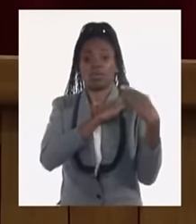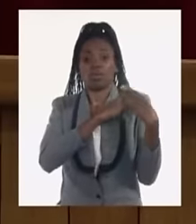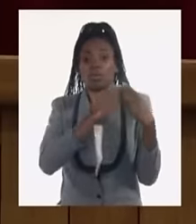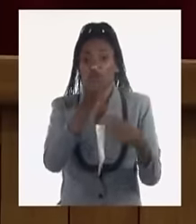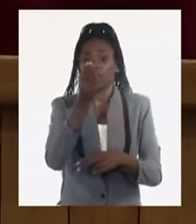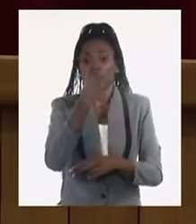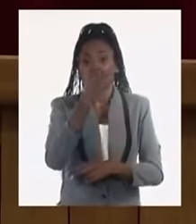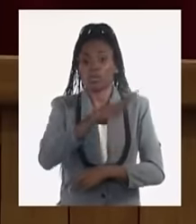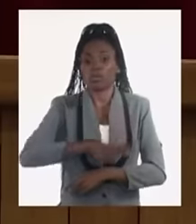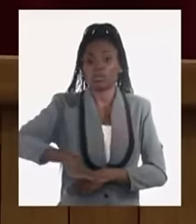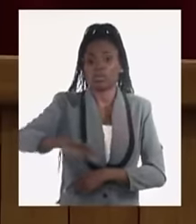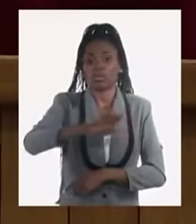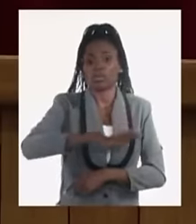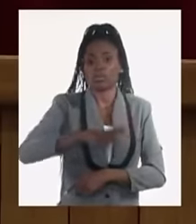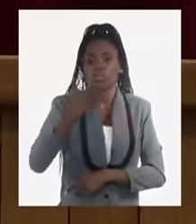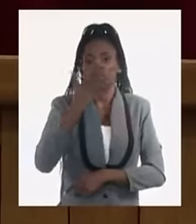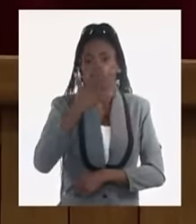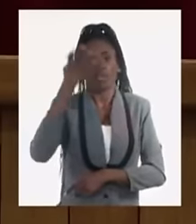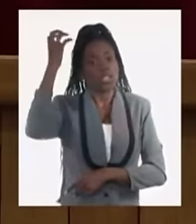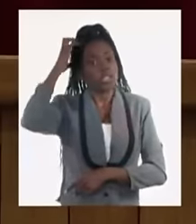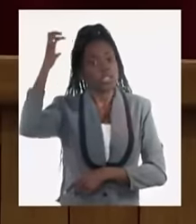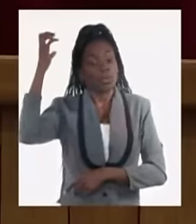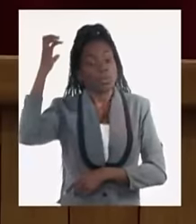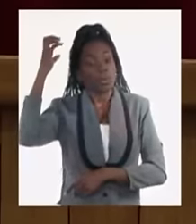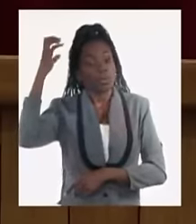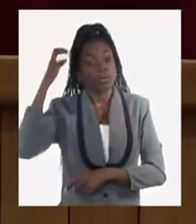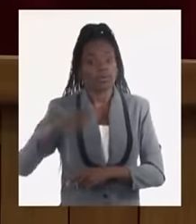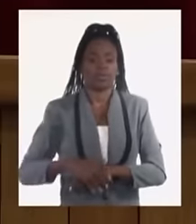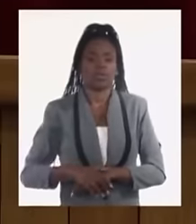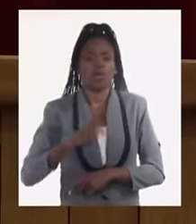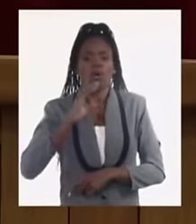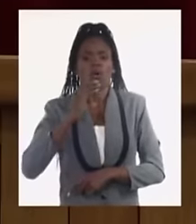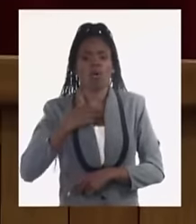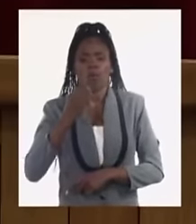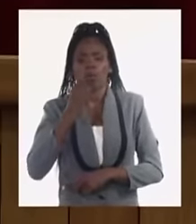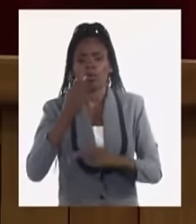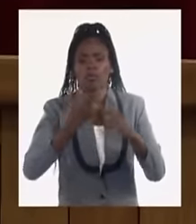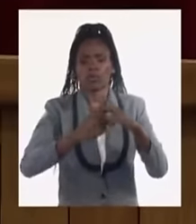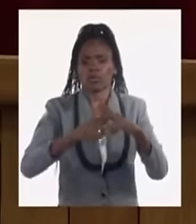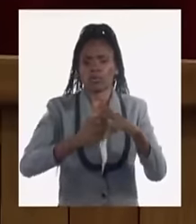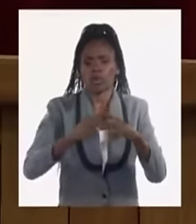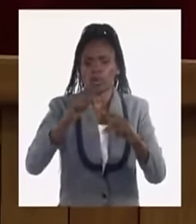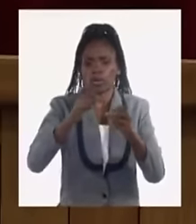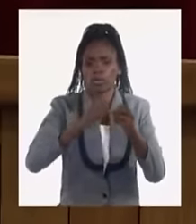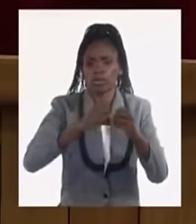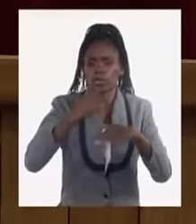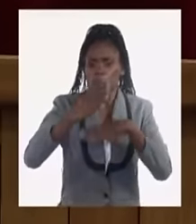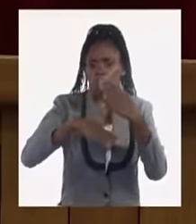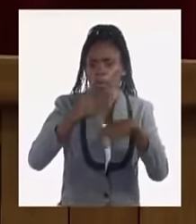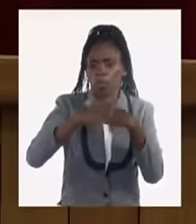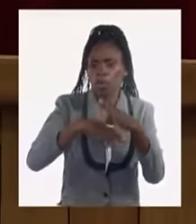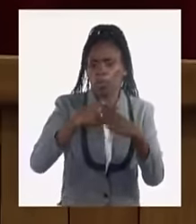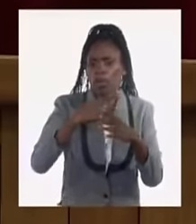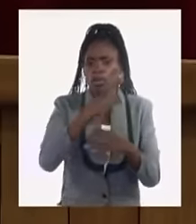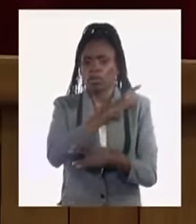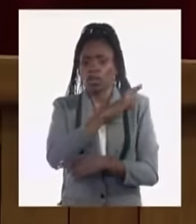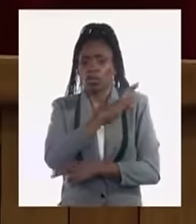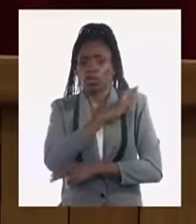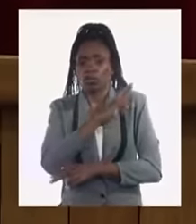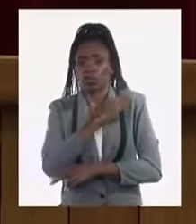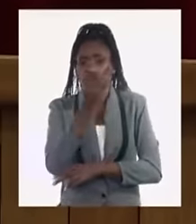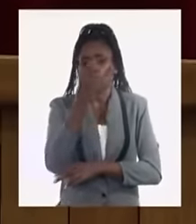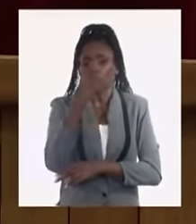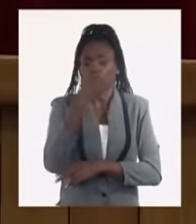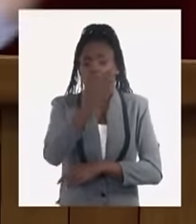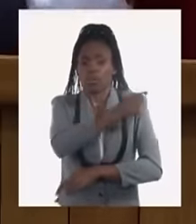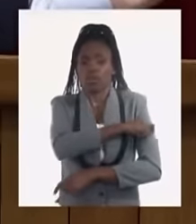alimentar el pueblo es del gobierno. ¿Cómo se puede resolver ese problema cuando el gobierno es quien tiene la responsabilidad de alimentar el